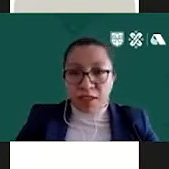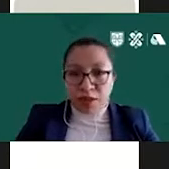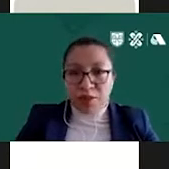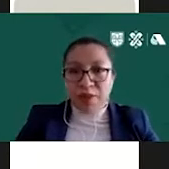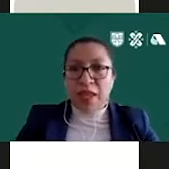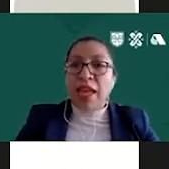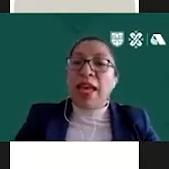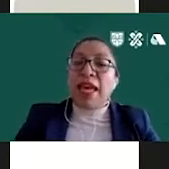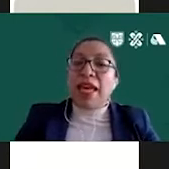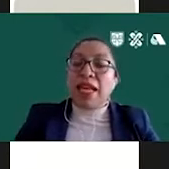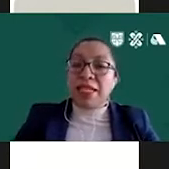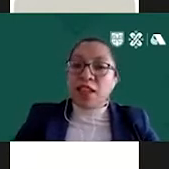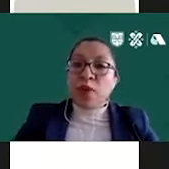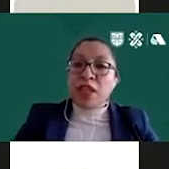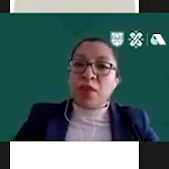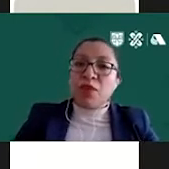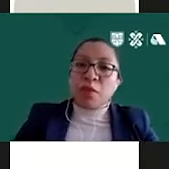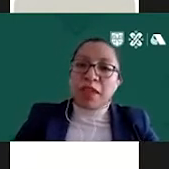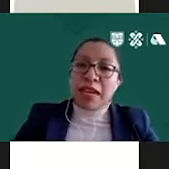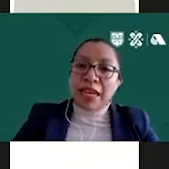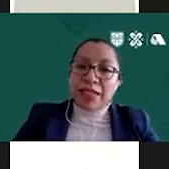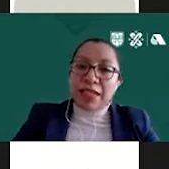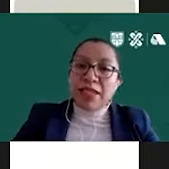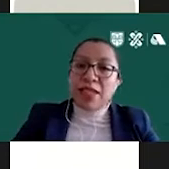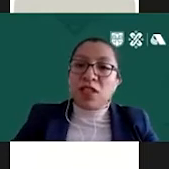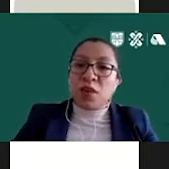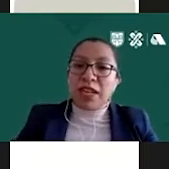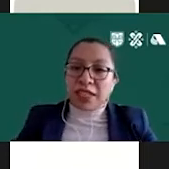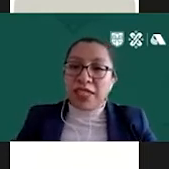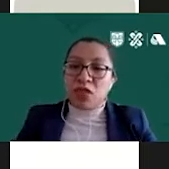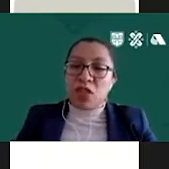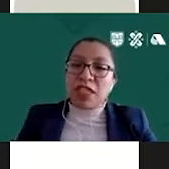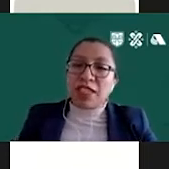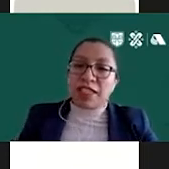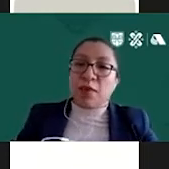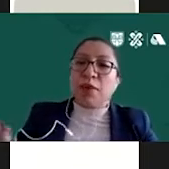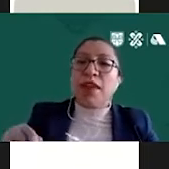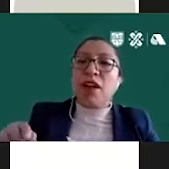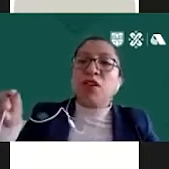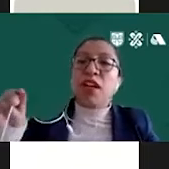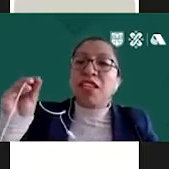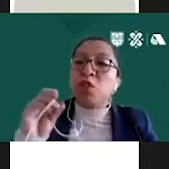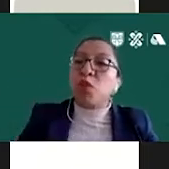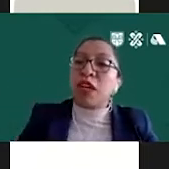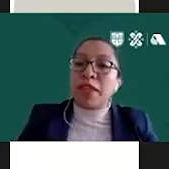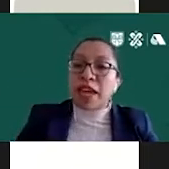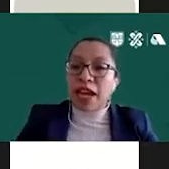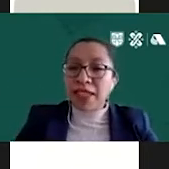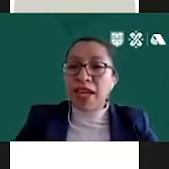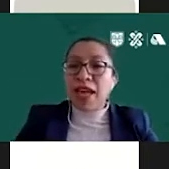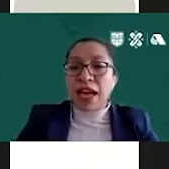al tercer sector. El siguiente objetivo es fomentar alianzas sobre las instituciones de asistencia privada con organismos